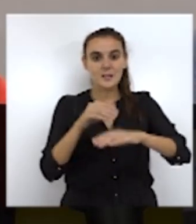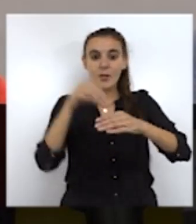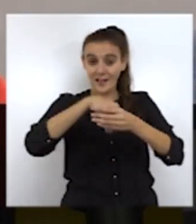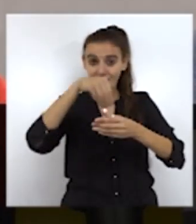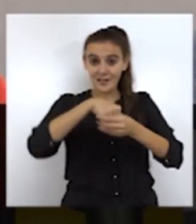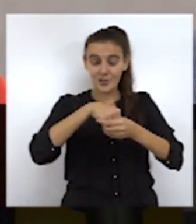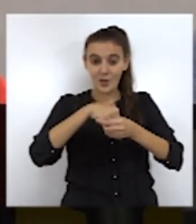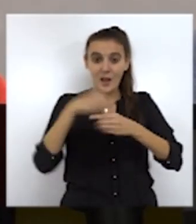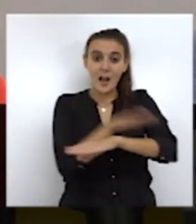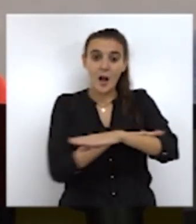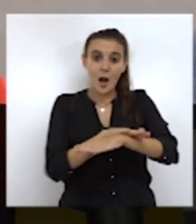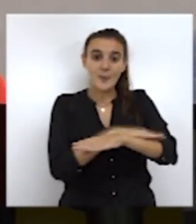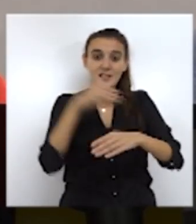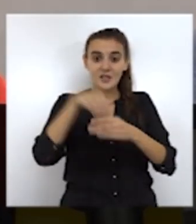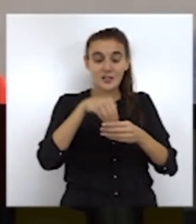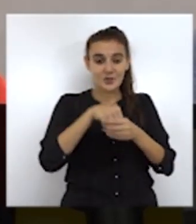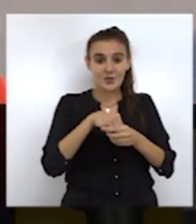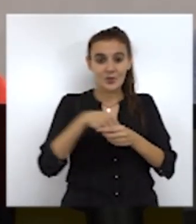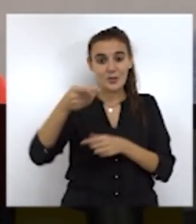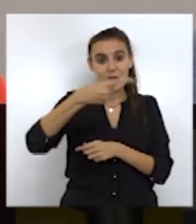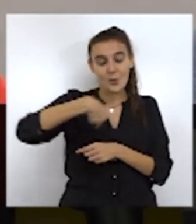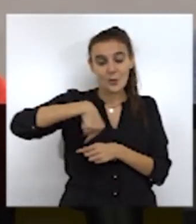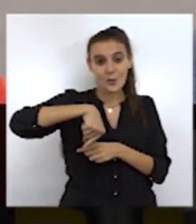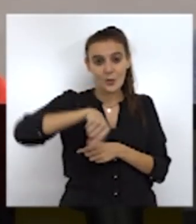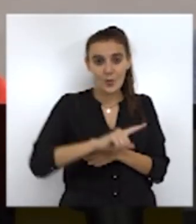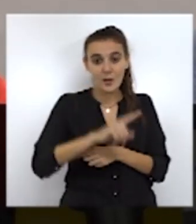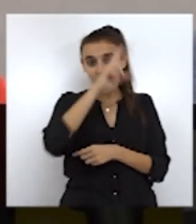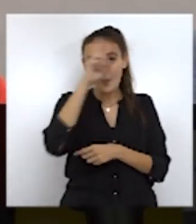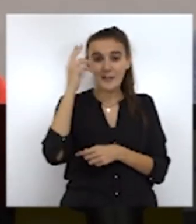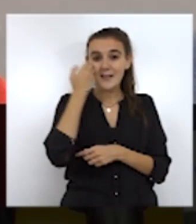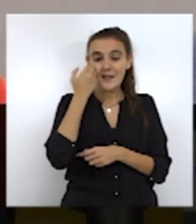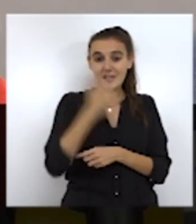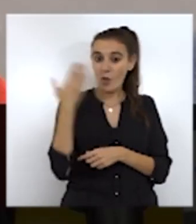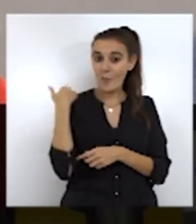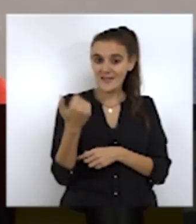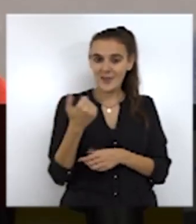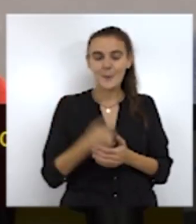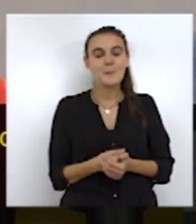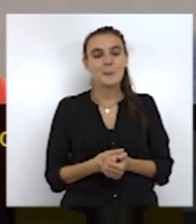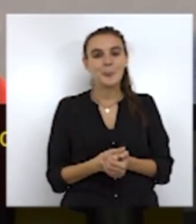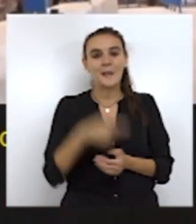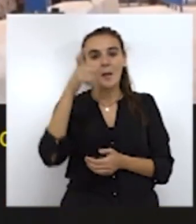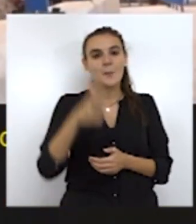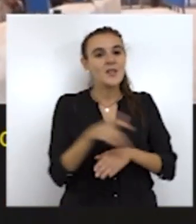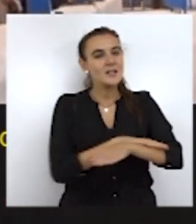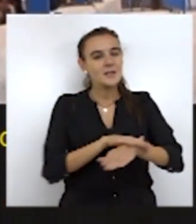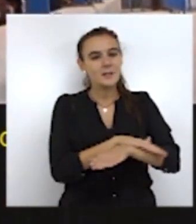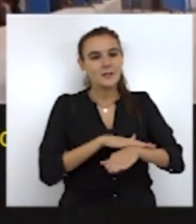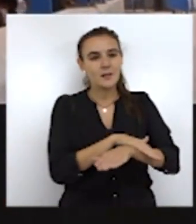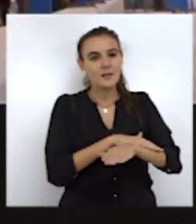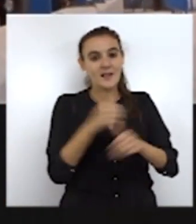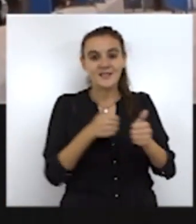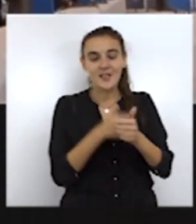Interior al Ministro del Interior, a nuestro Ministro del Interior en Madrid el sábado pasado. Así lo ha señalado la Secretaria de Estado